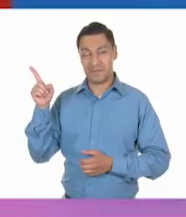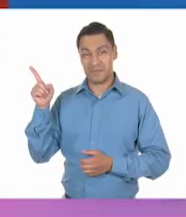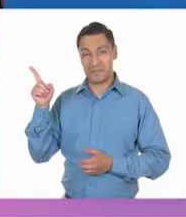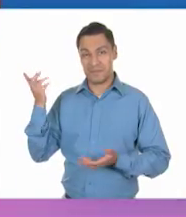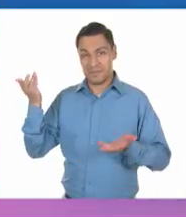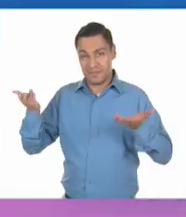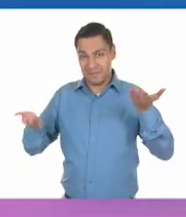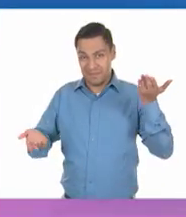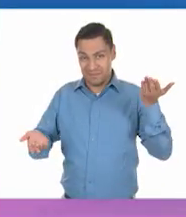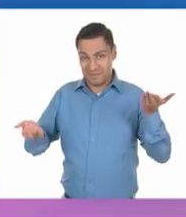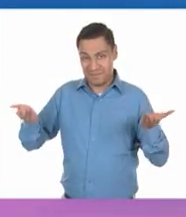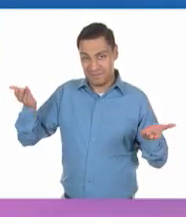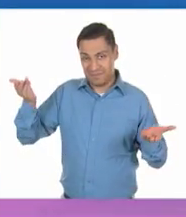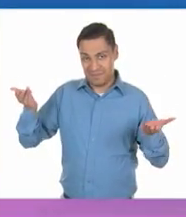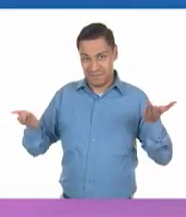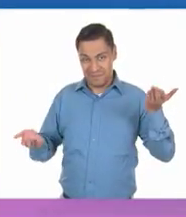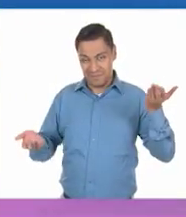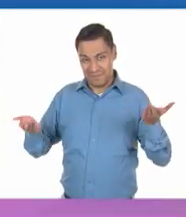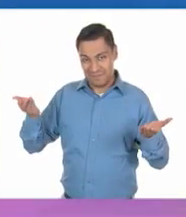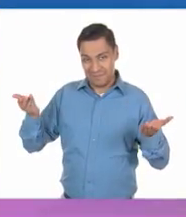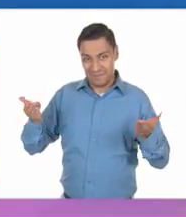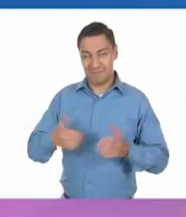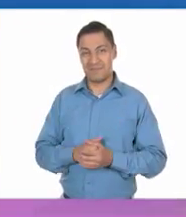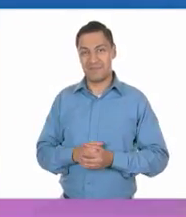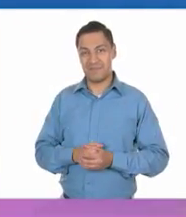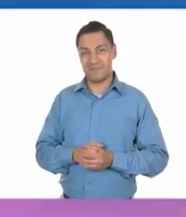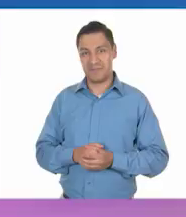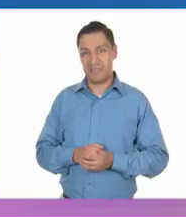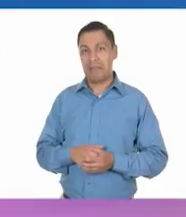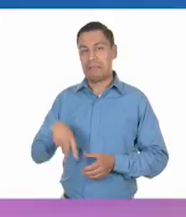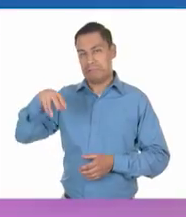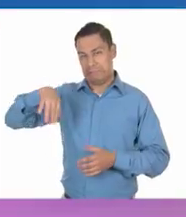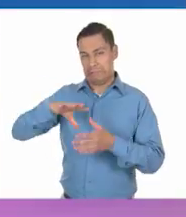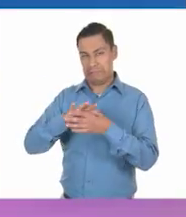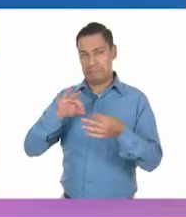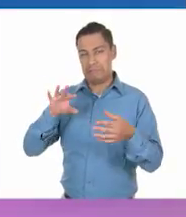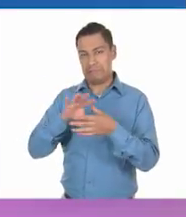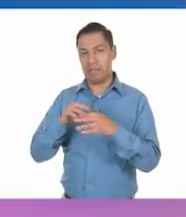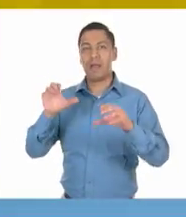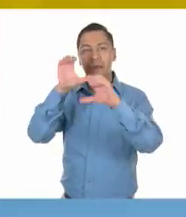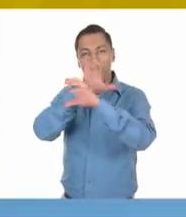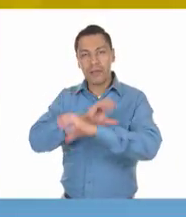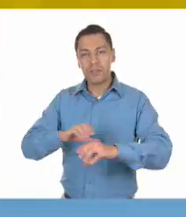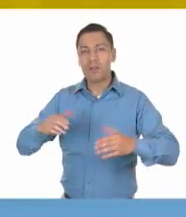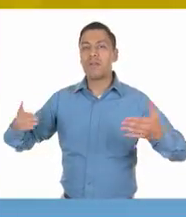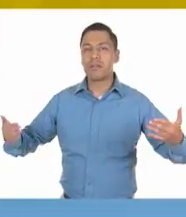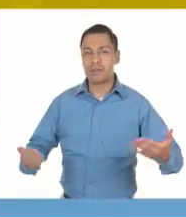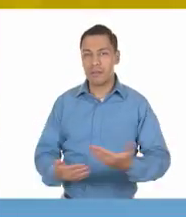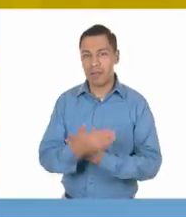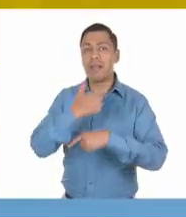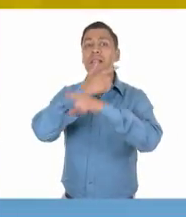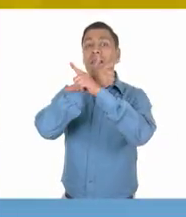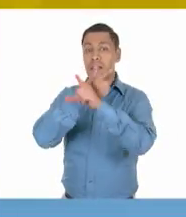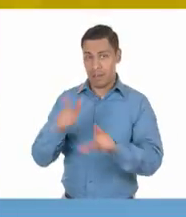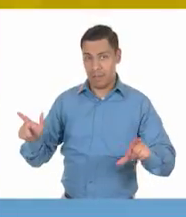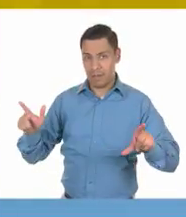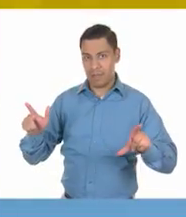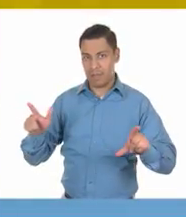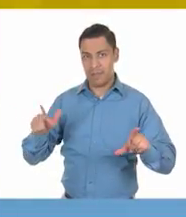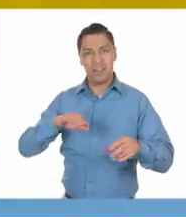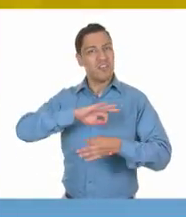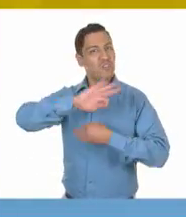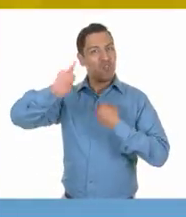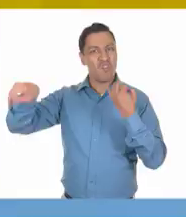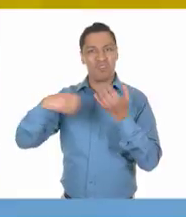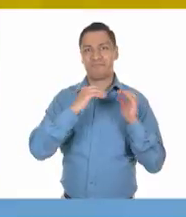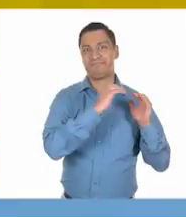Aquí, ¿qué Muy bonita la canción, me gustó mucho. Sí, ¿verdad? Aparte dice una gran verdad. Dice esta canción, nacemos libres, nacemos iguales.